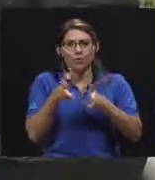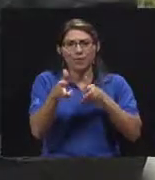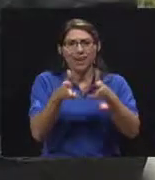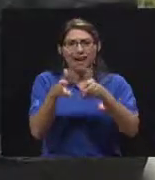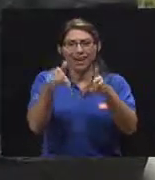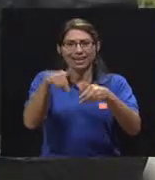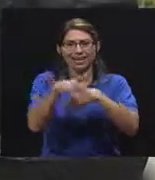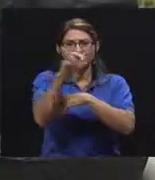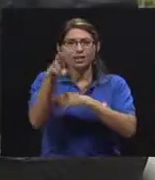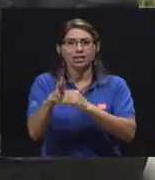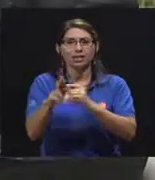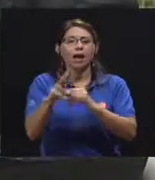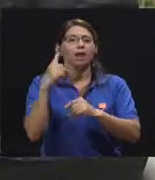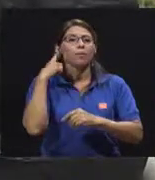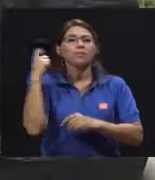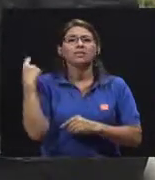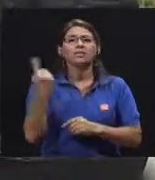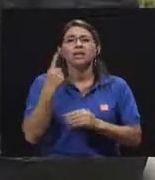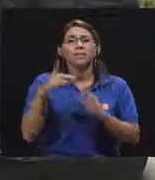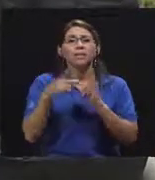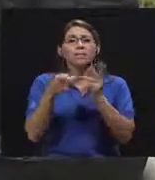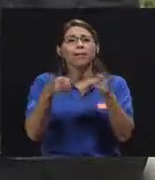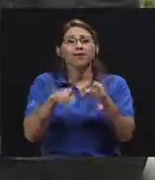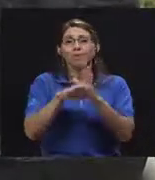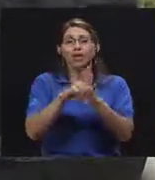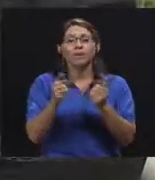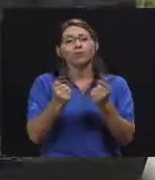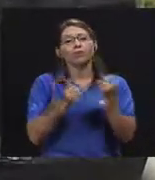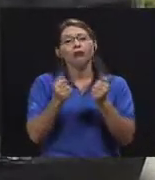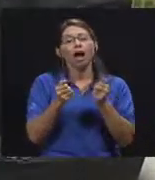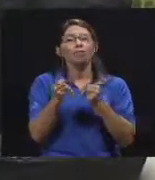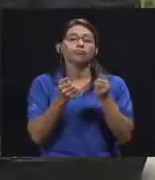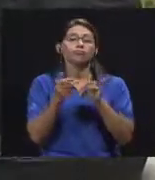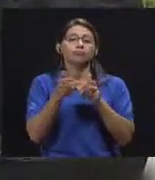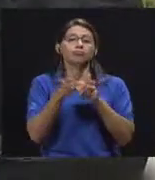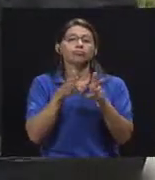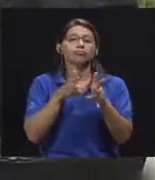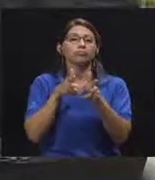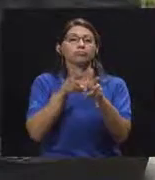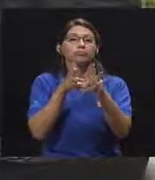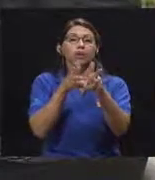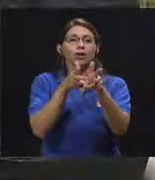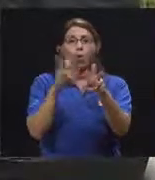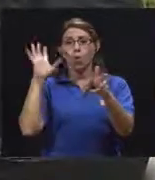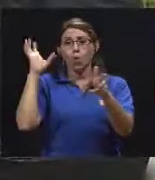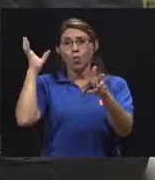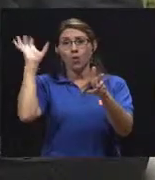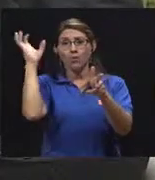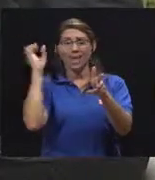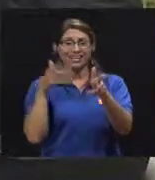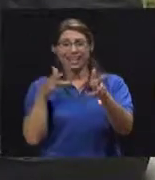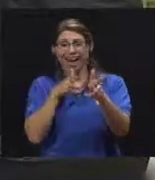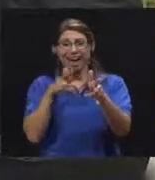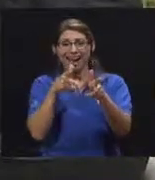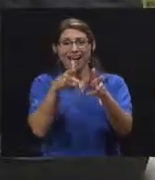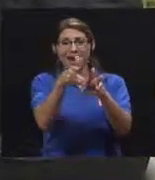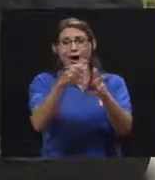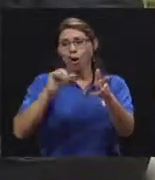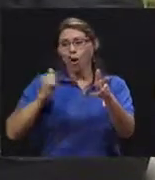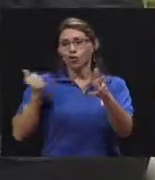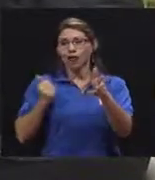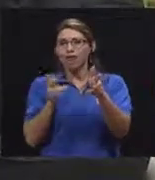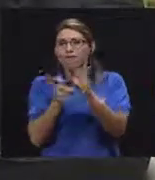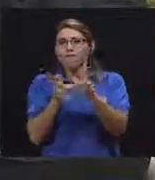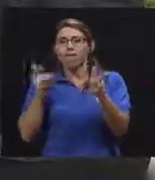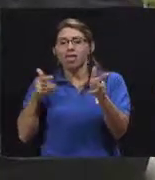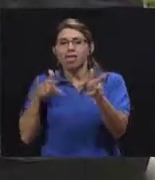hay una ambulancia y uno ve al menos un carro, si hay presa, metiéndose con la ambulancia para pasar. O también hay mucha